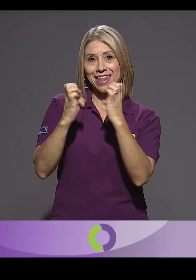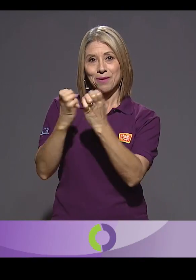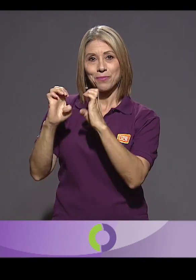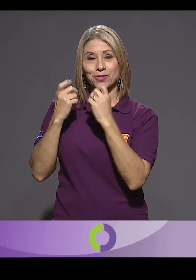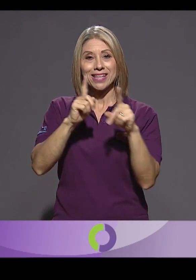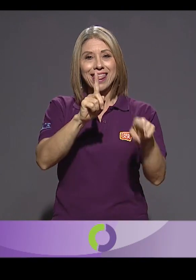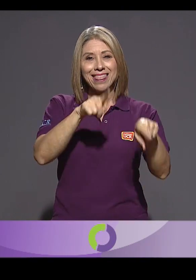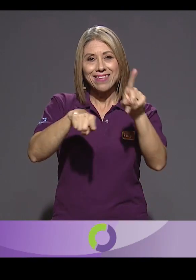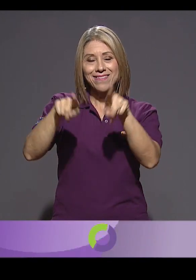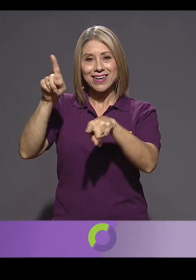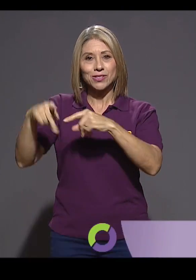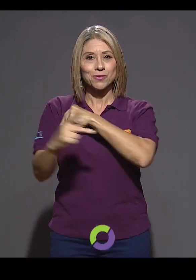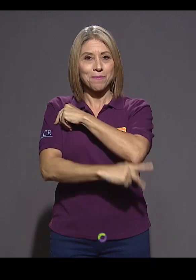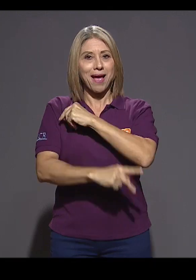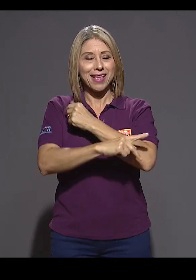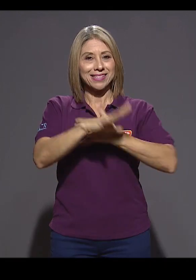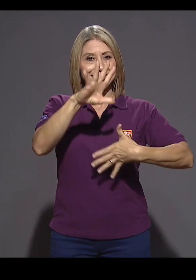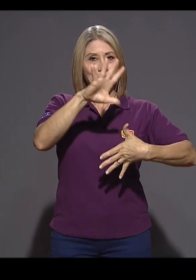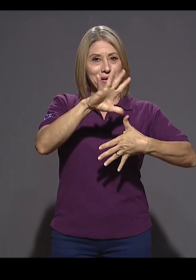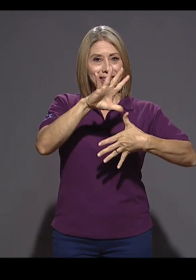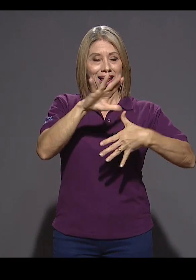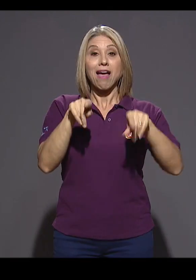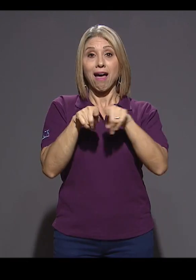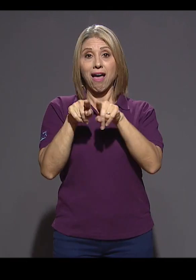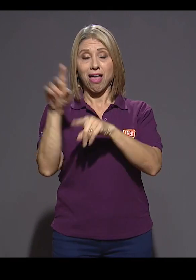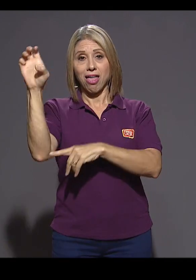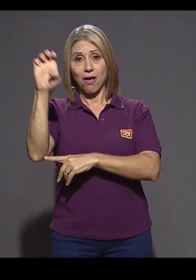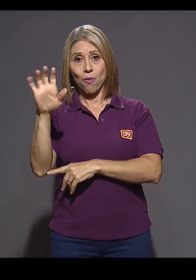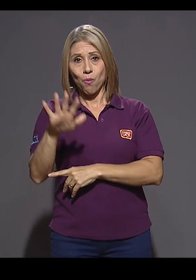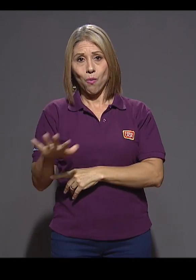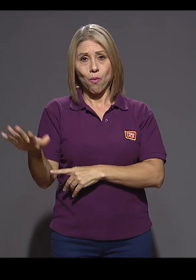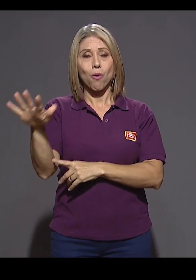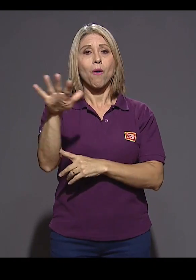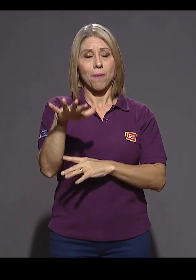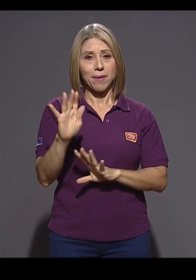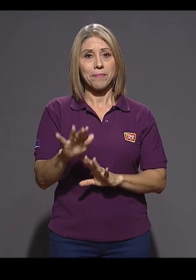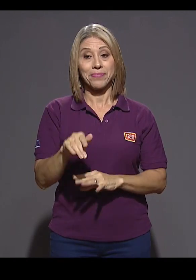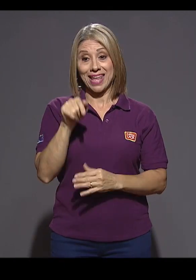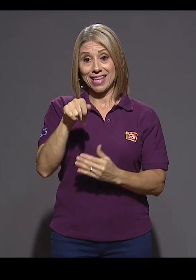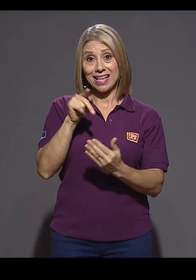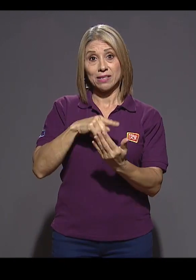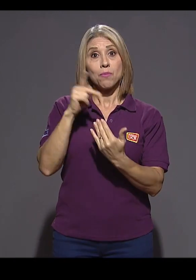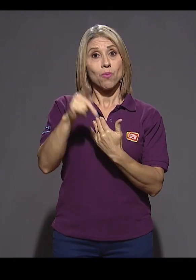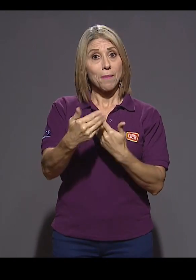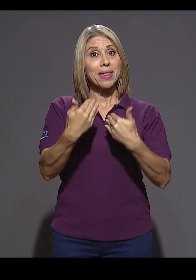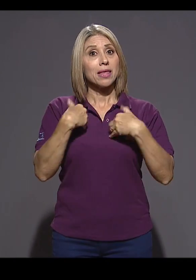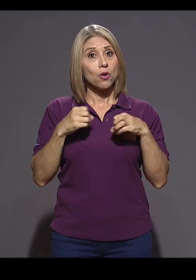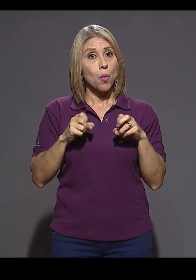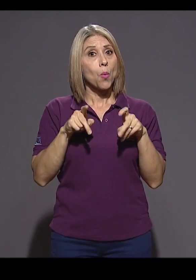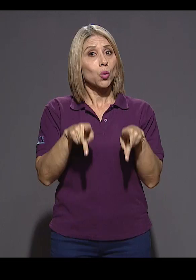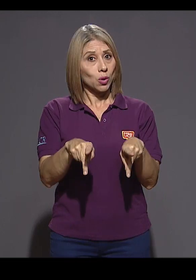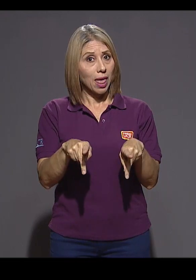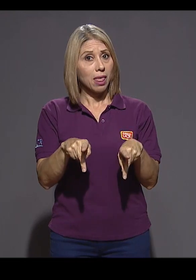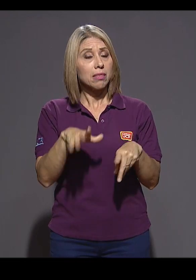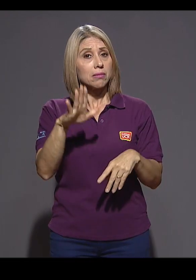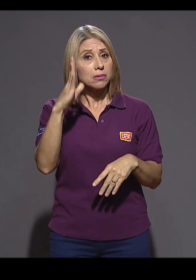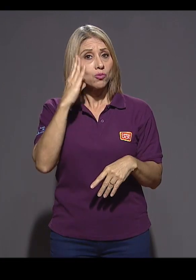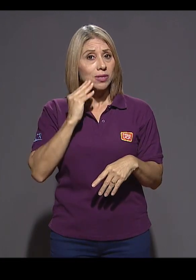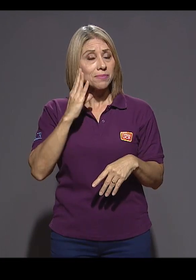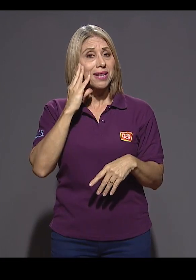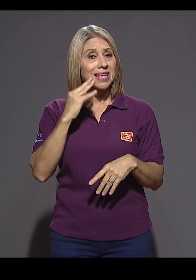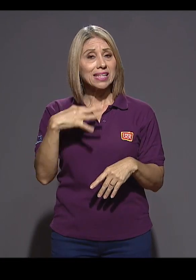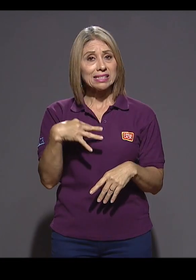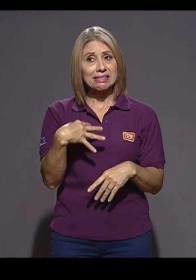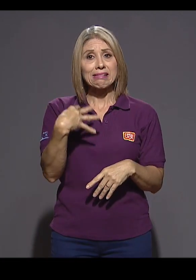América y Europa y justamente el espacio ha tenido la oportunidad de salir a compartir sus experiencias